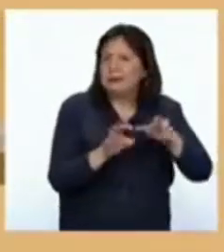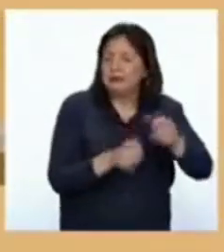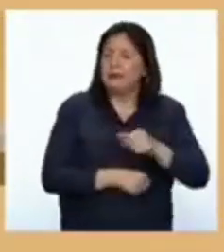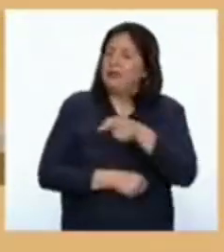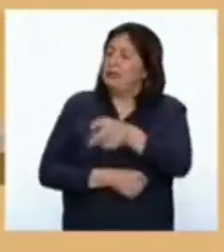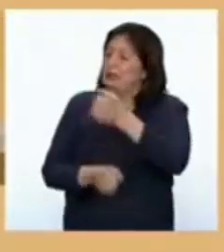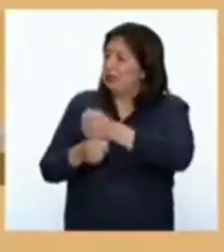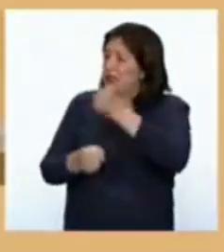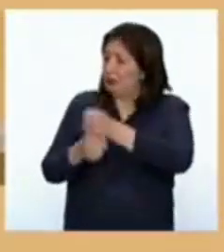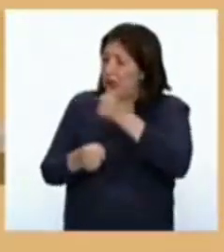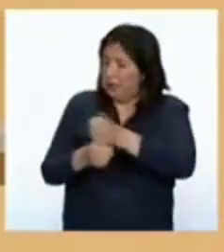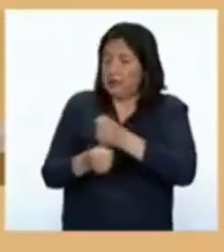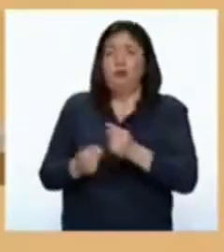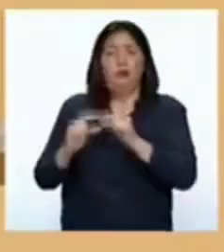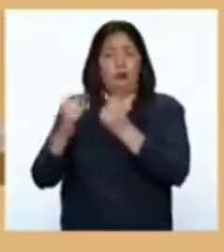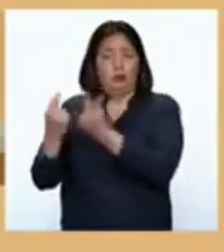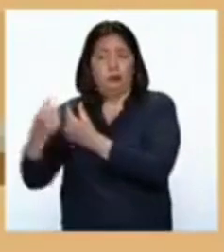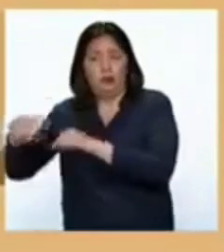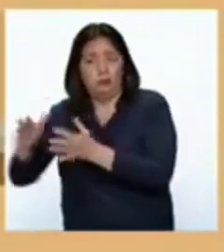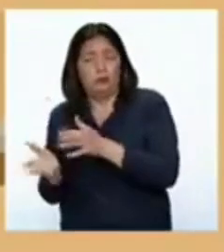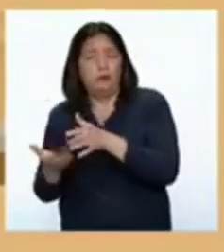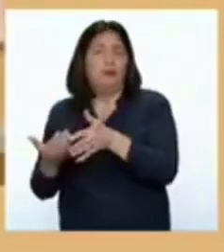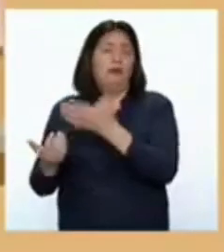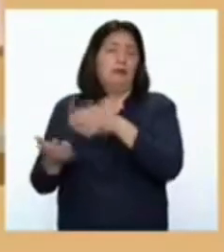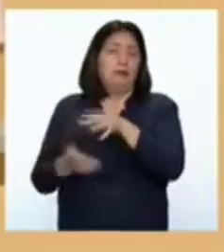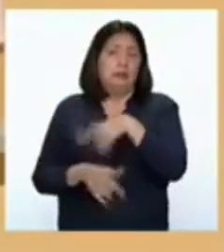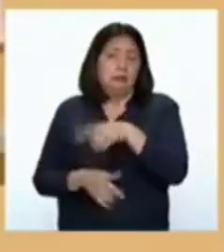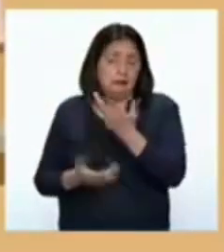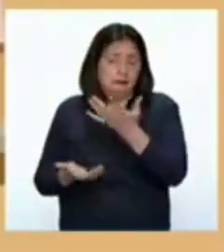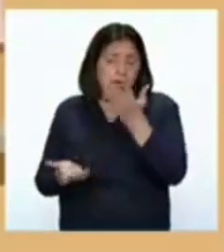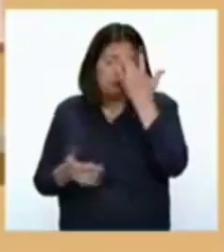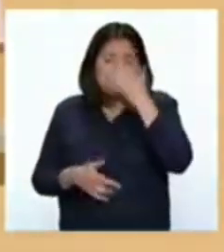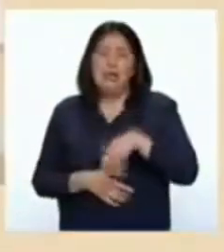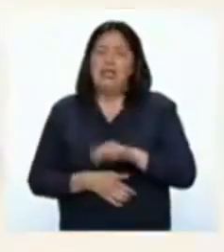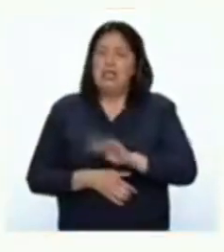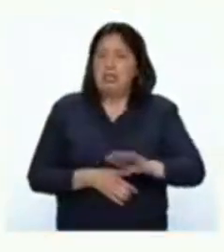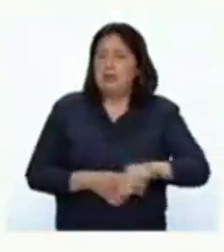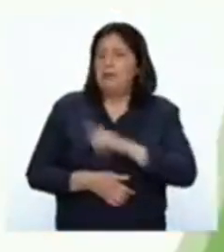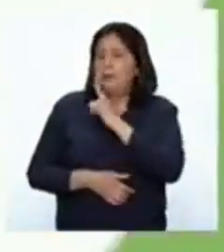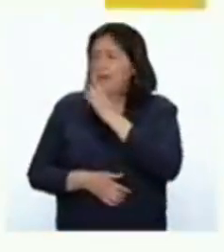vulnerables, niños, padres, adolescentes, en talleres diferenciados.